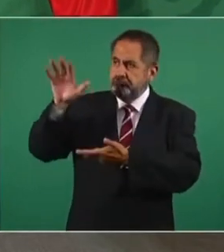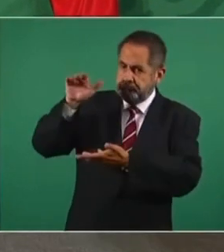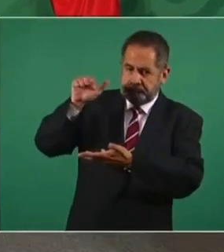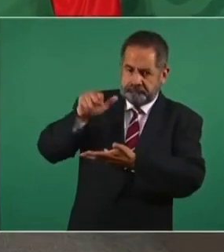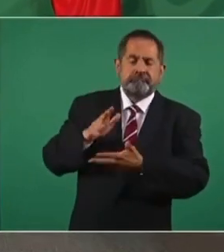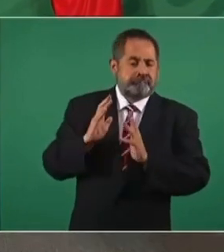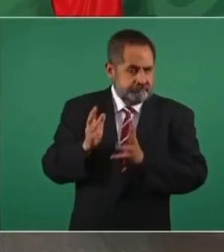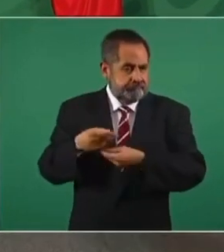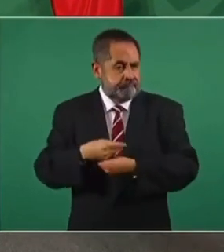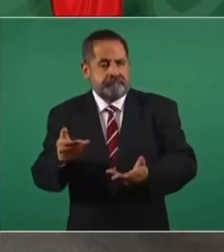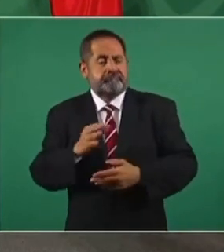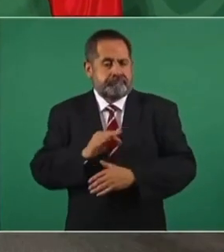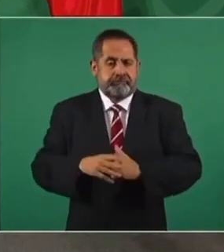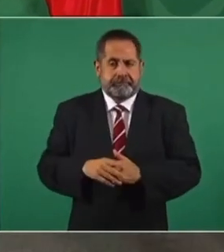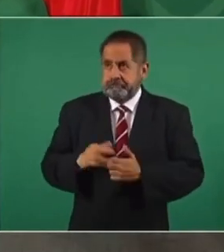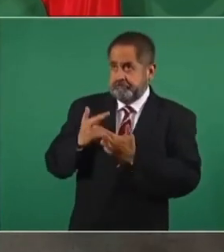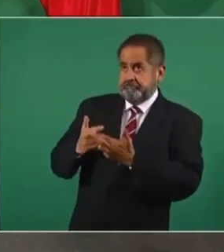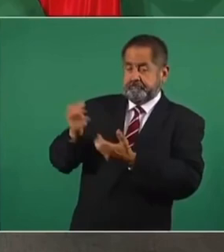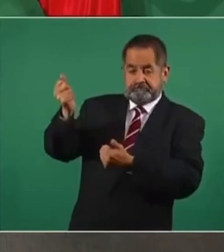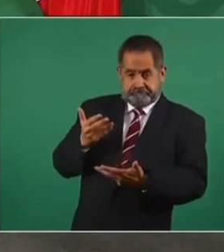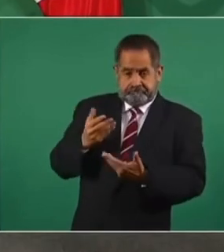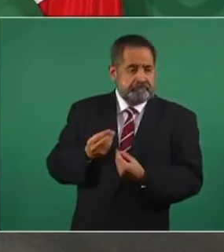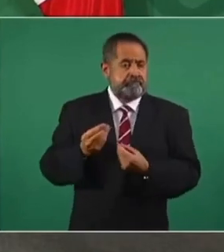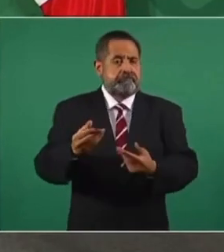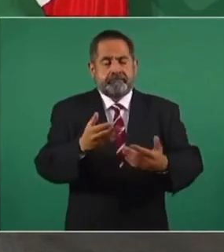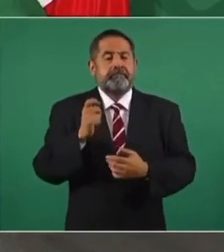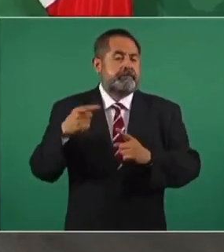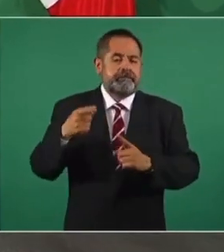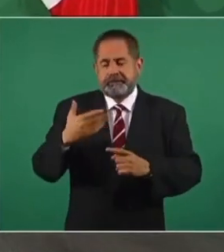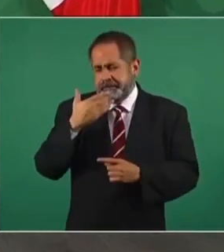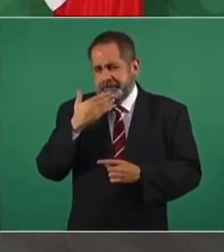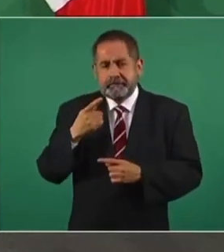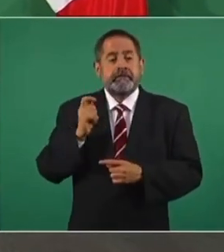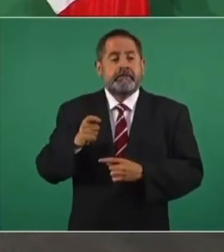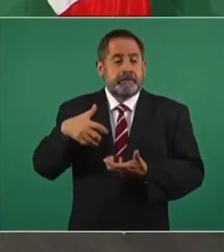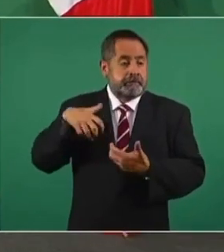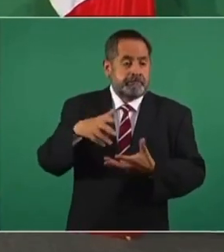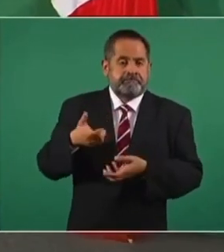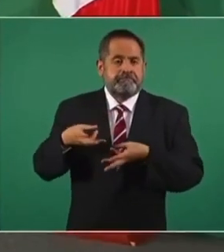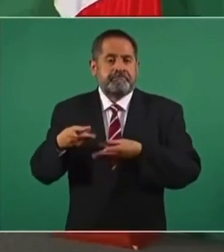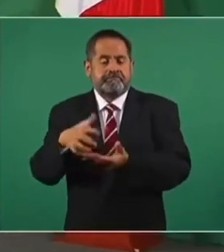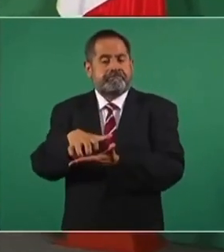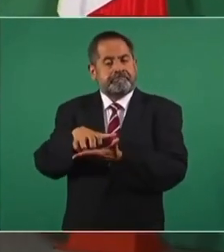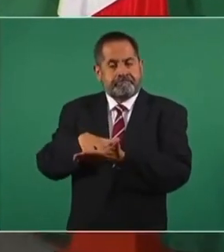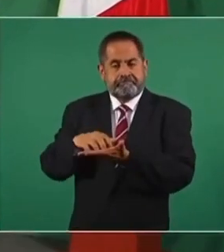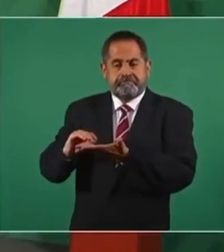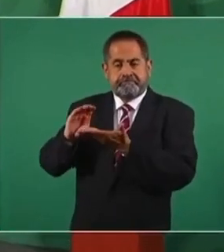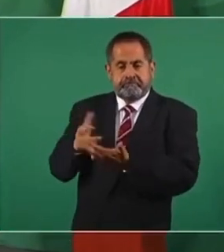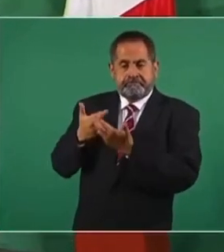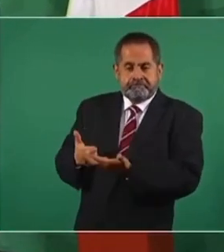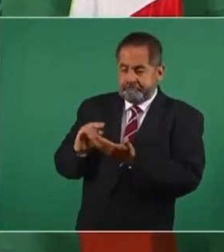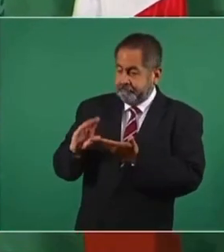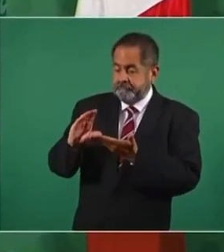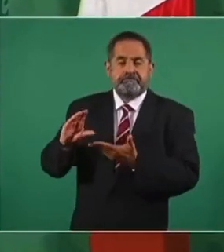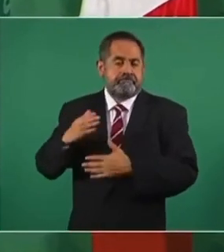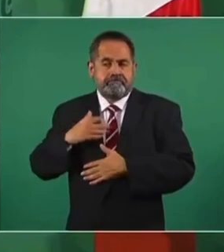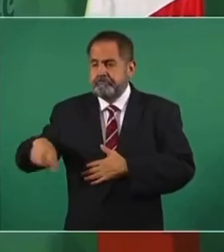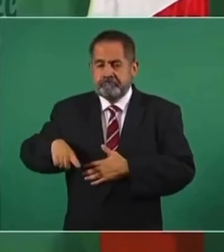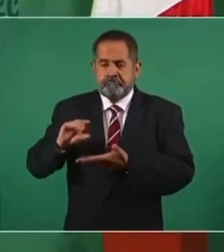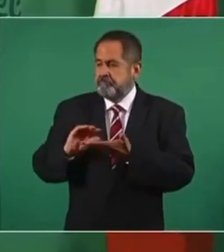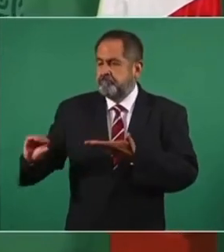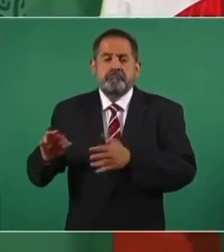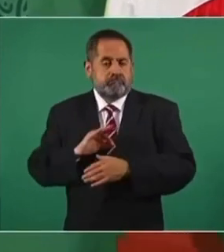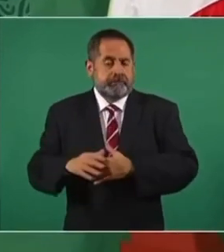del abasto. Esto ha significado también ahorros importantísimos para la hacienda pública.